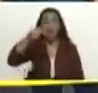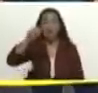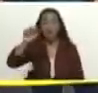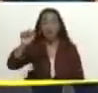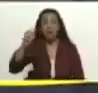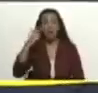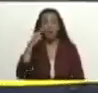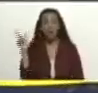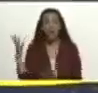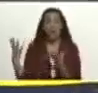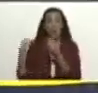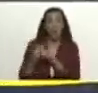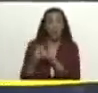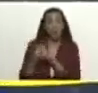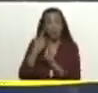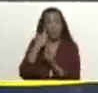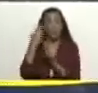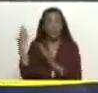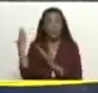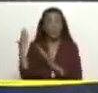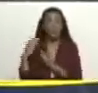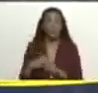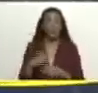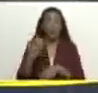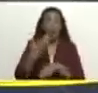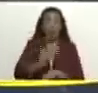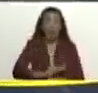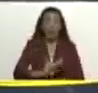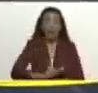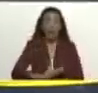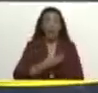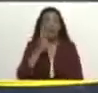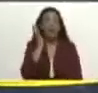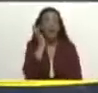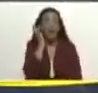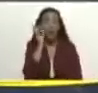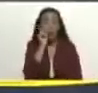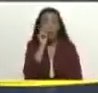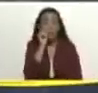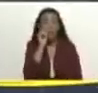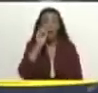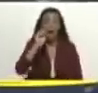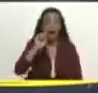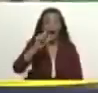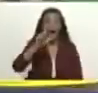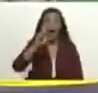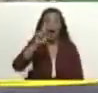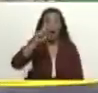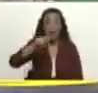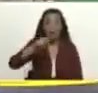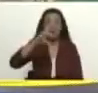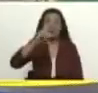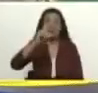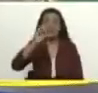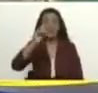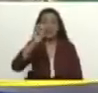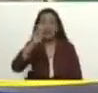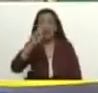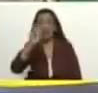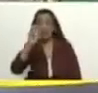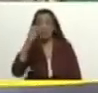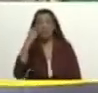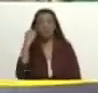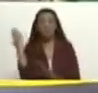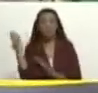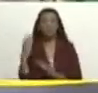Estamos acompañados, como usted bien lo ha dicho por el alcalde Alexander Mireles a mi derecha, acá está Jesús Moreno,